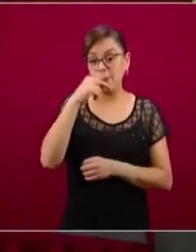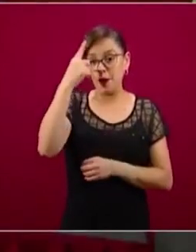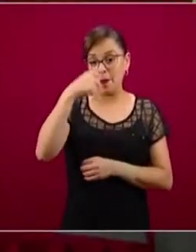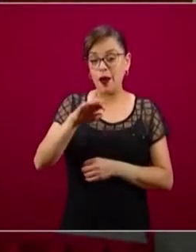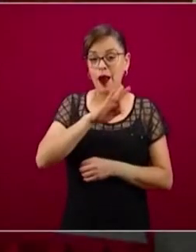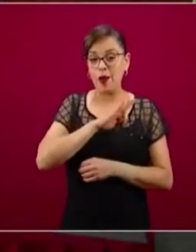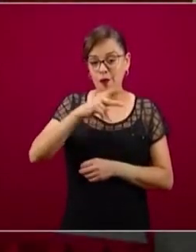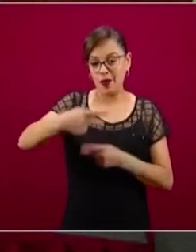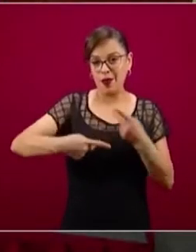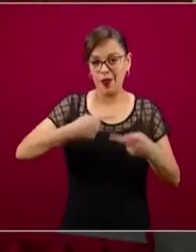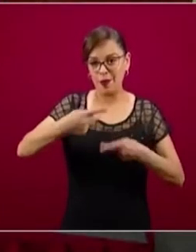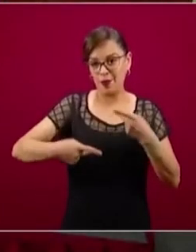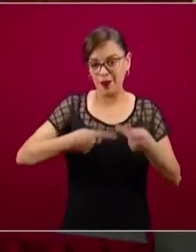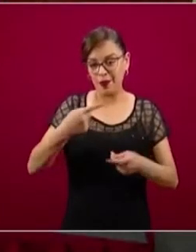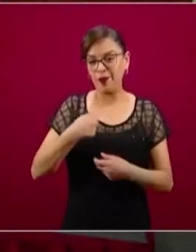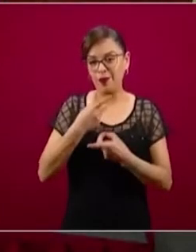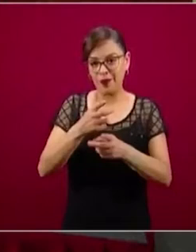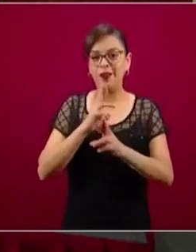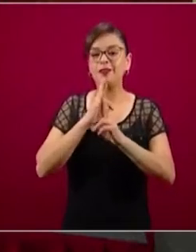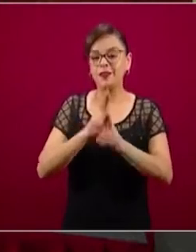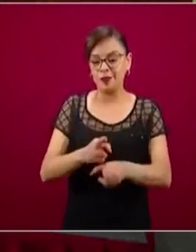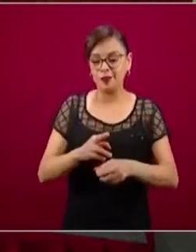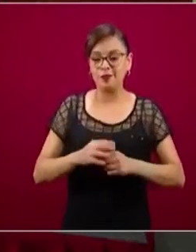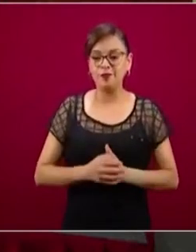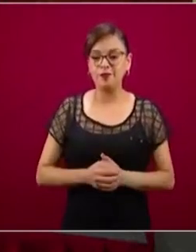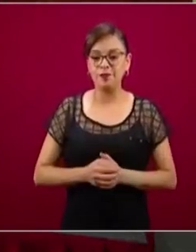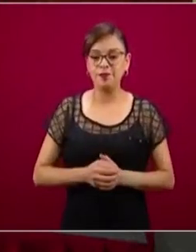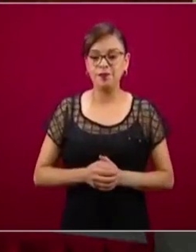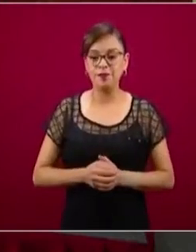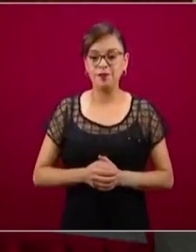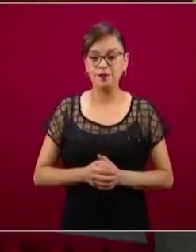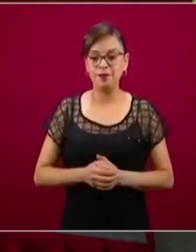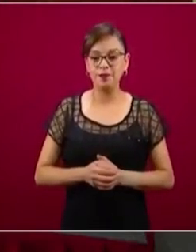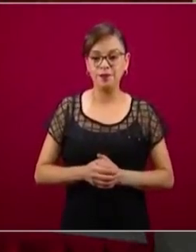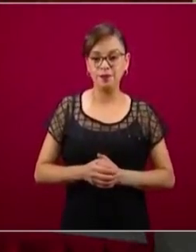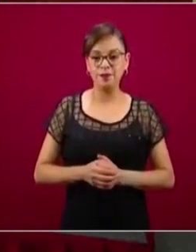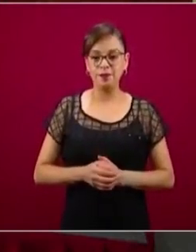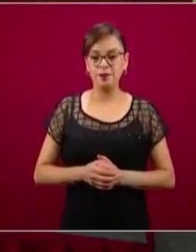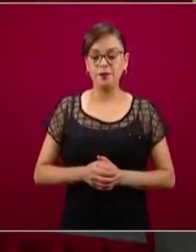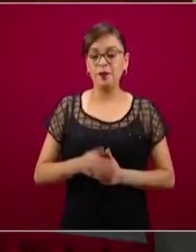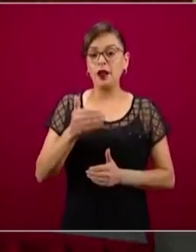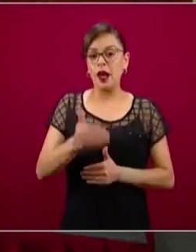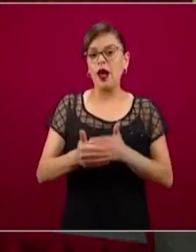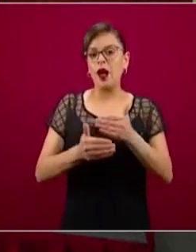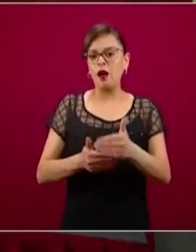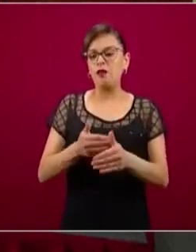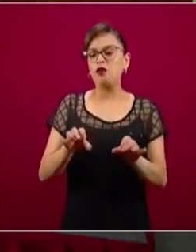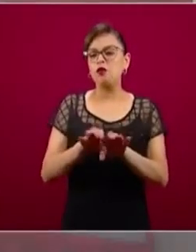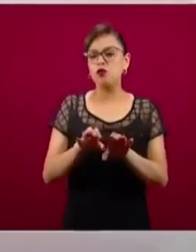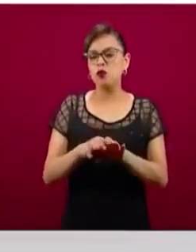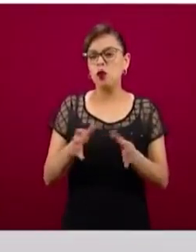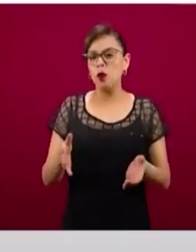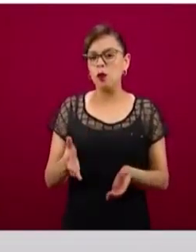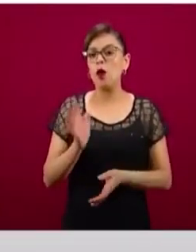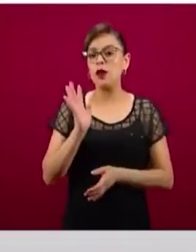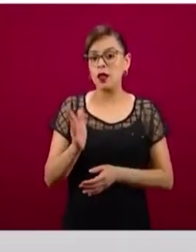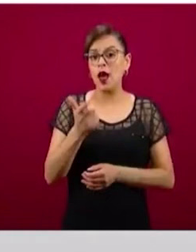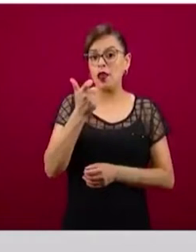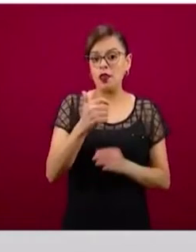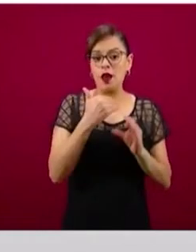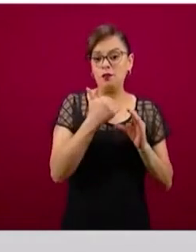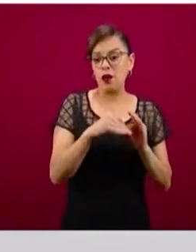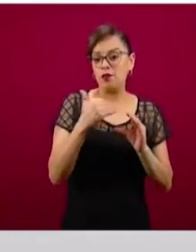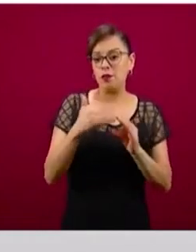Les voy a hablar muy rápidamente del avance que tenemos en la dispersión de